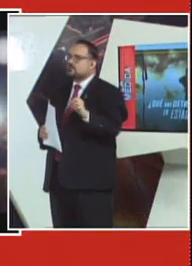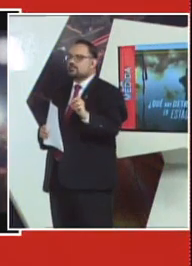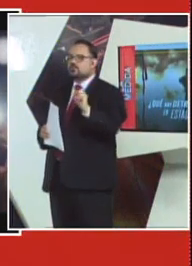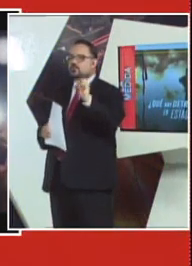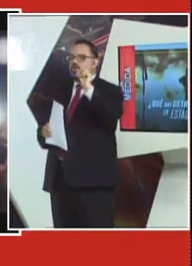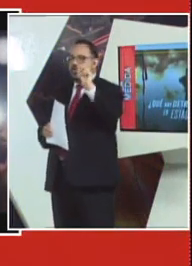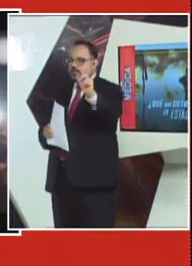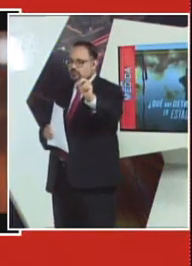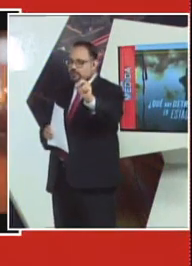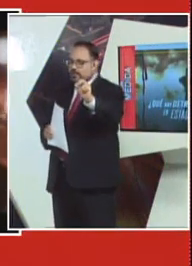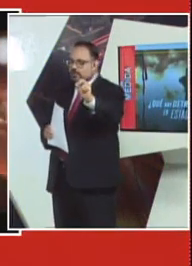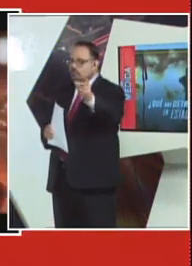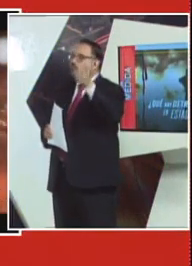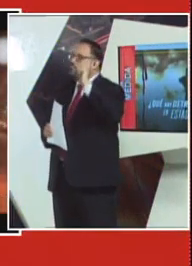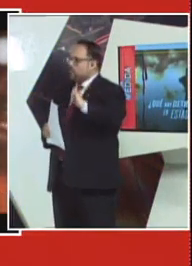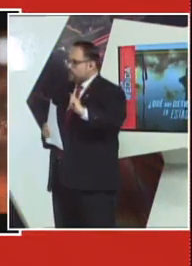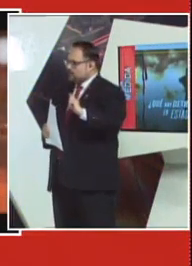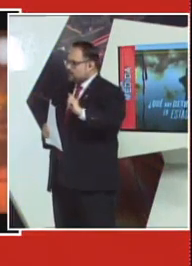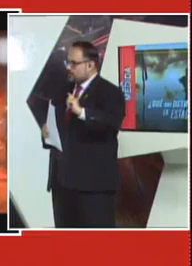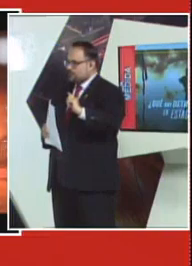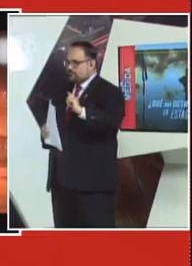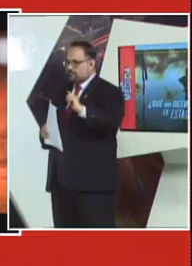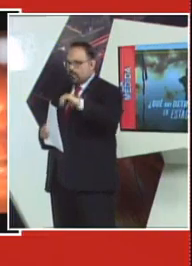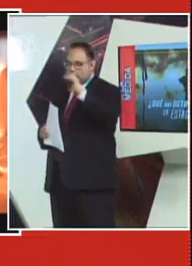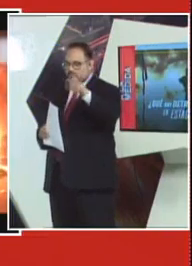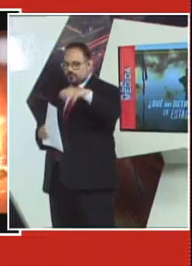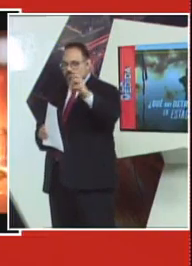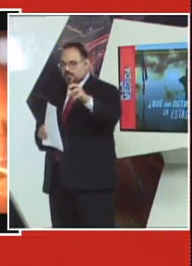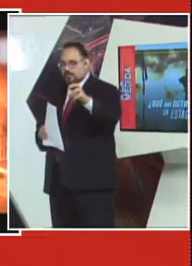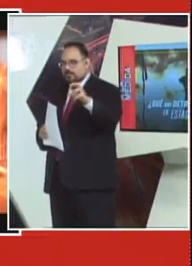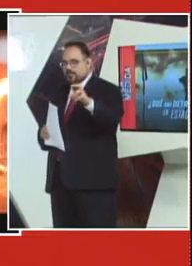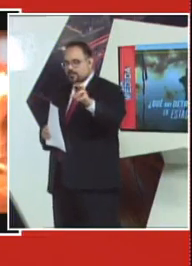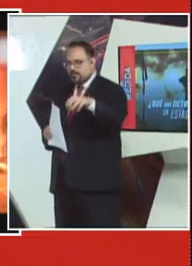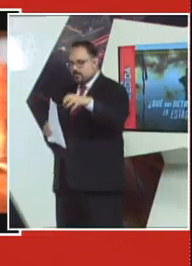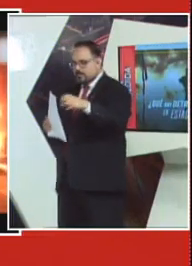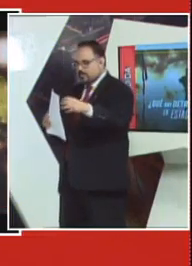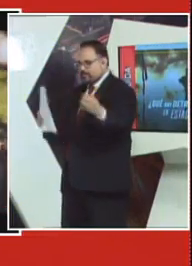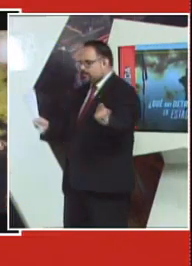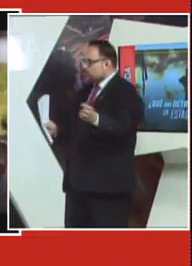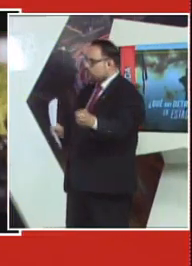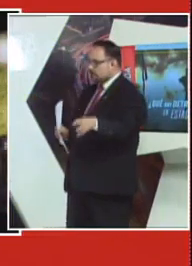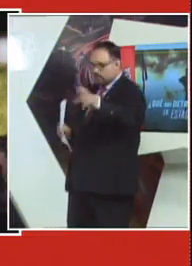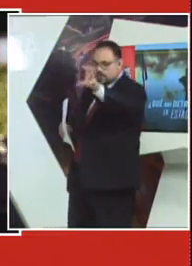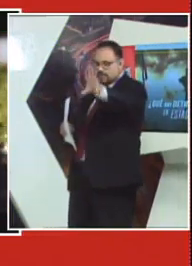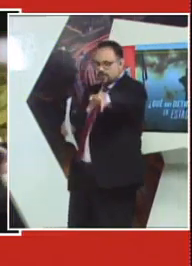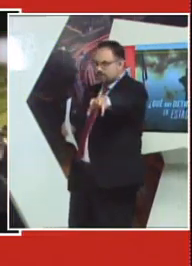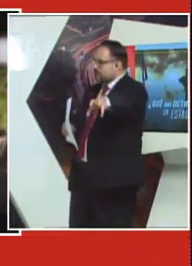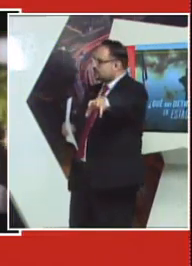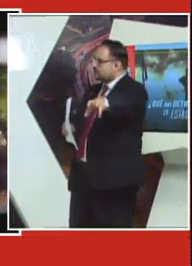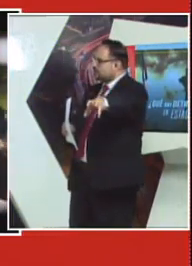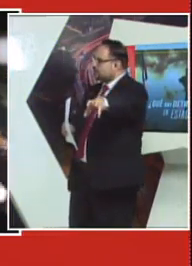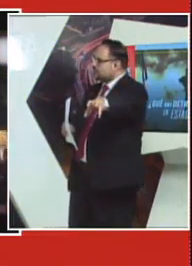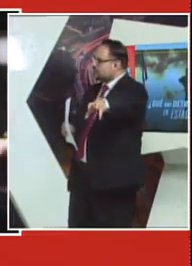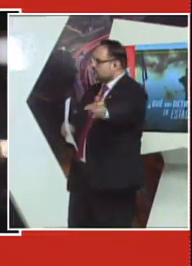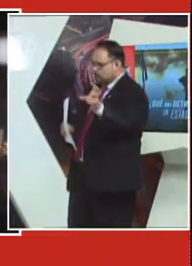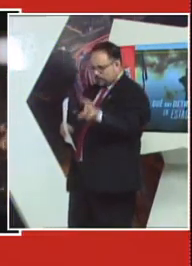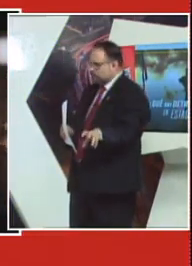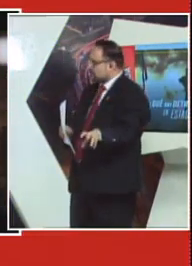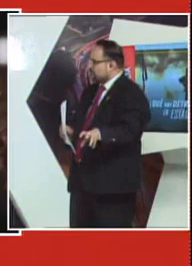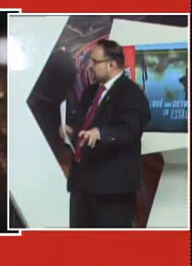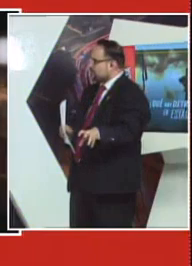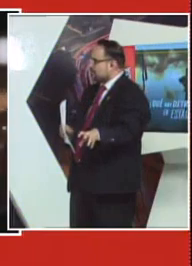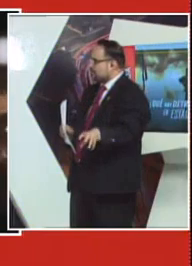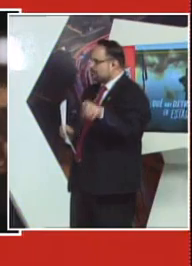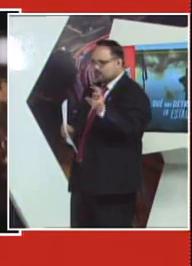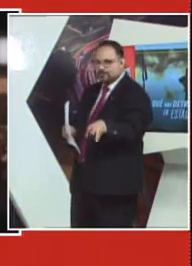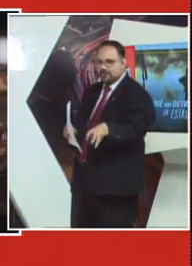ciudades están dando estos saqueos puede ser por la teoría aquella del efecto dominó si lo están haciendo en New York por qué